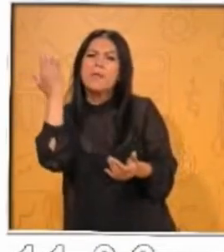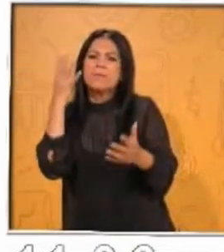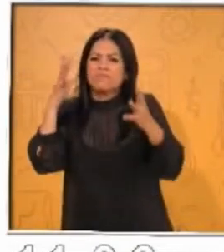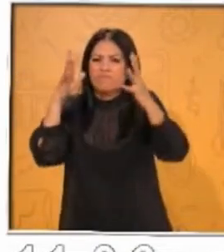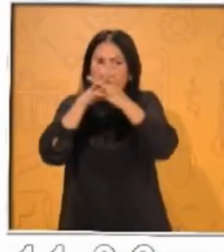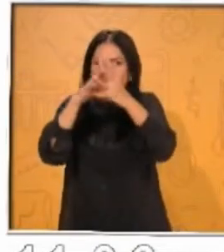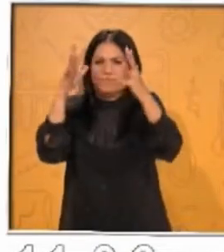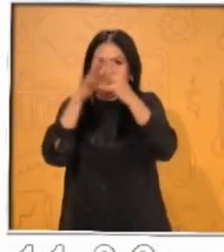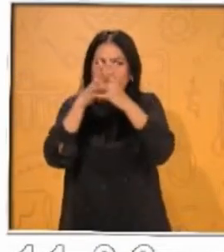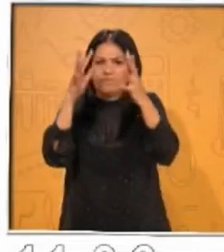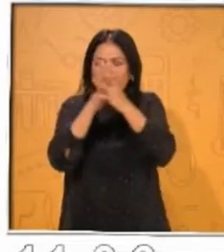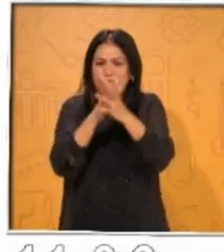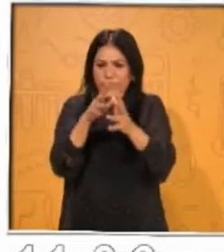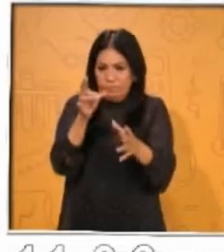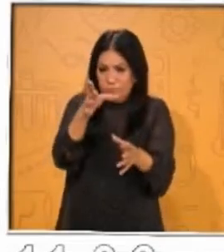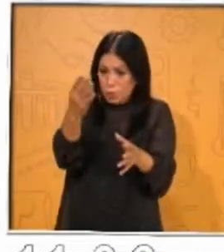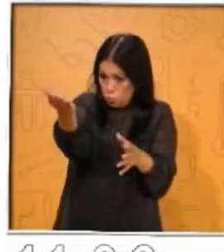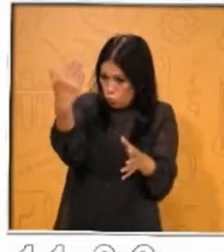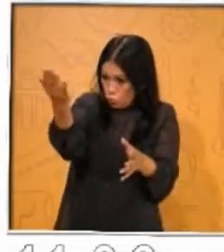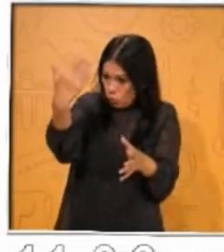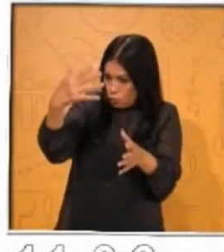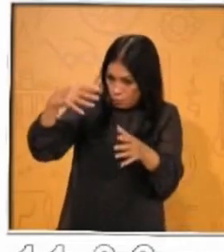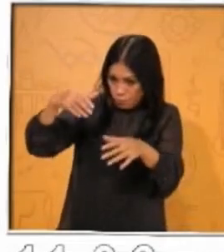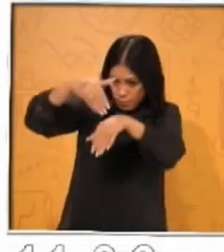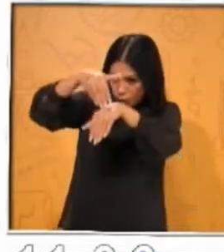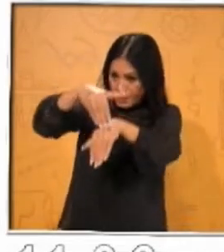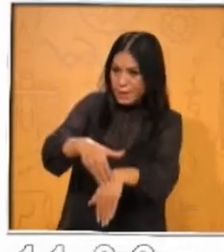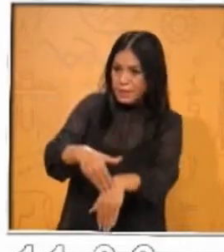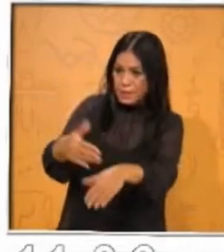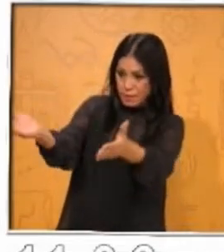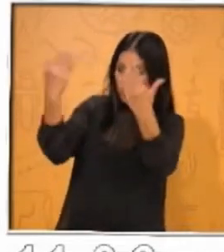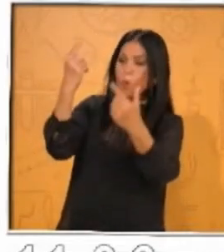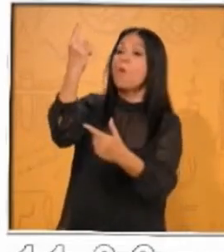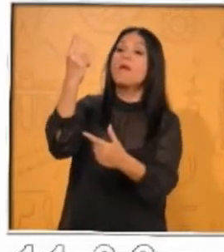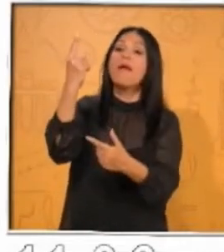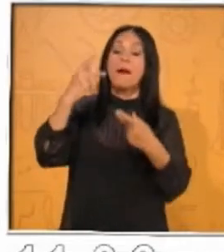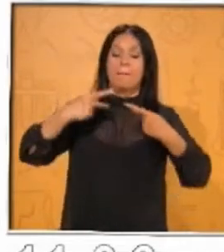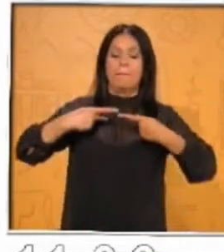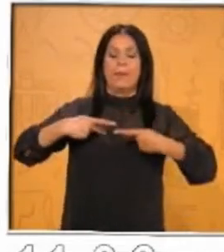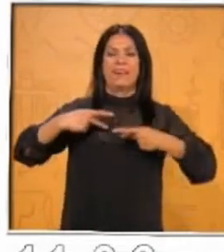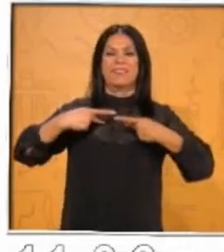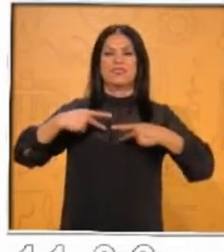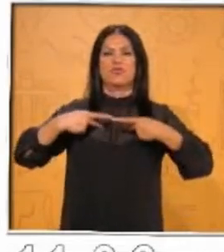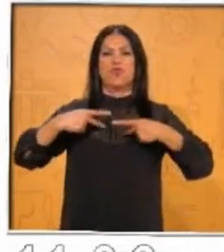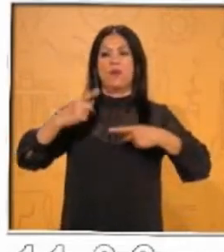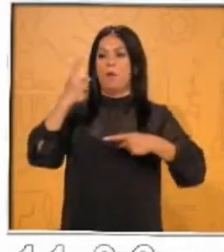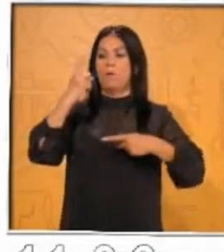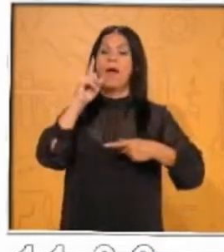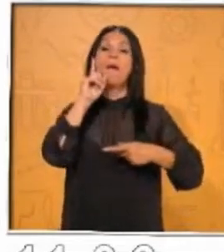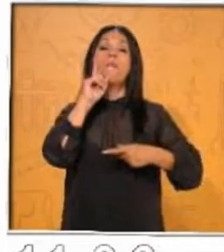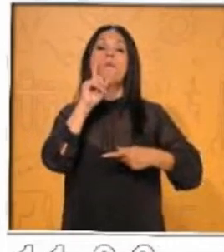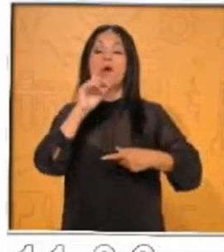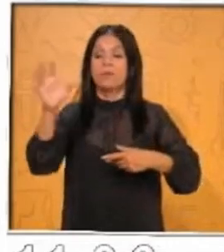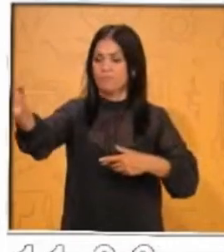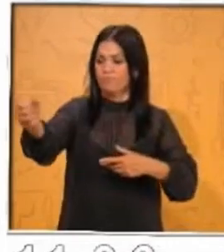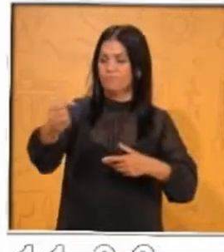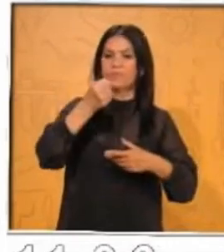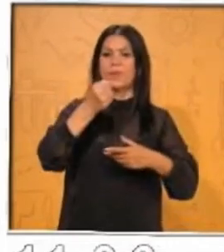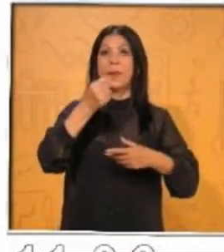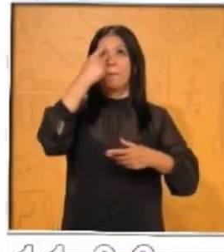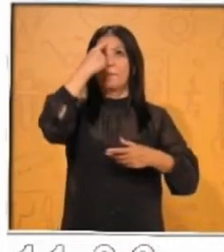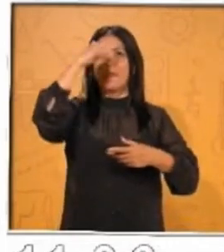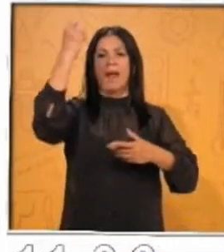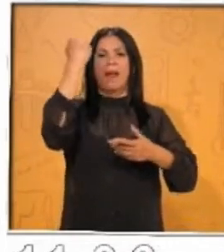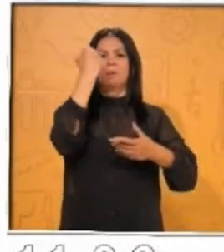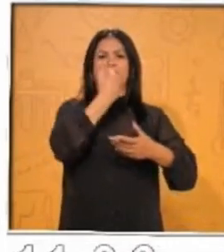requiriéndoles un tributo obligatorio. Fue entonces cuando el cacique de los tlaxcaltecas, acérrimos enemigos de los aztecas,